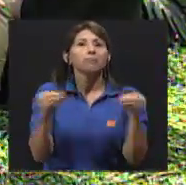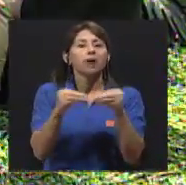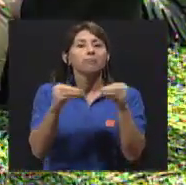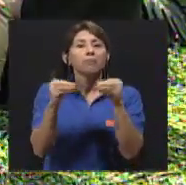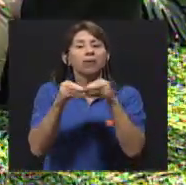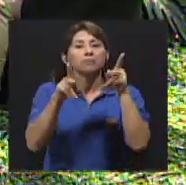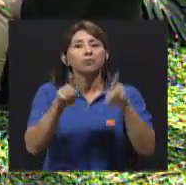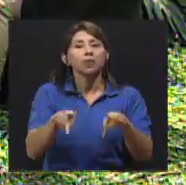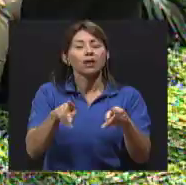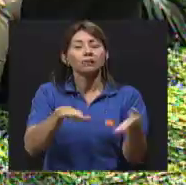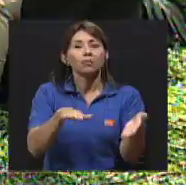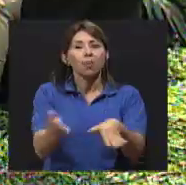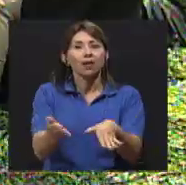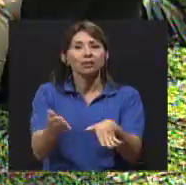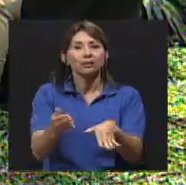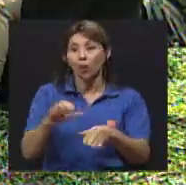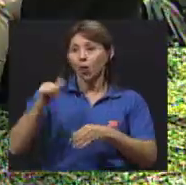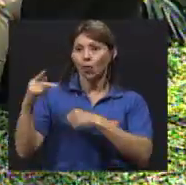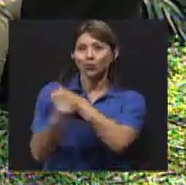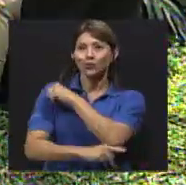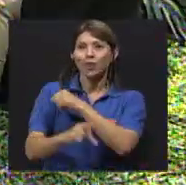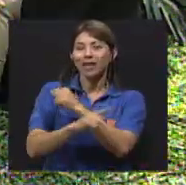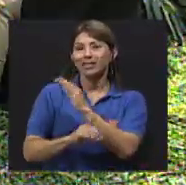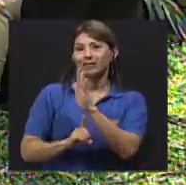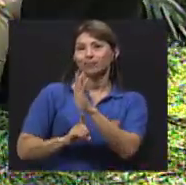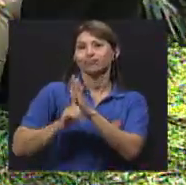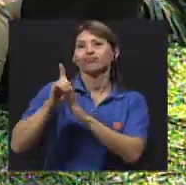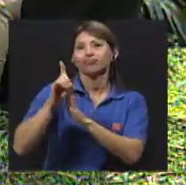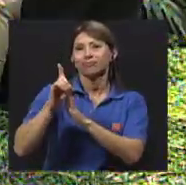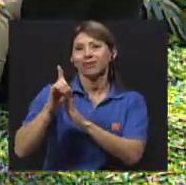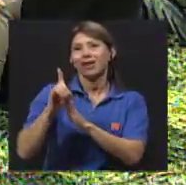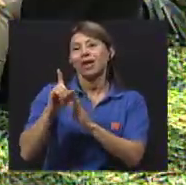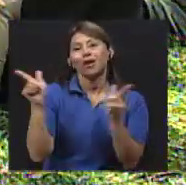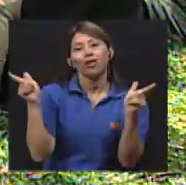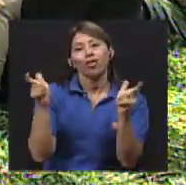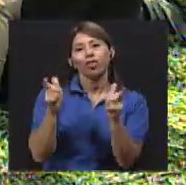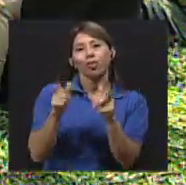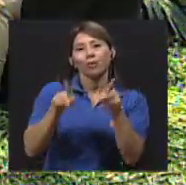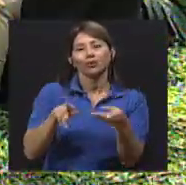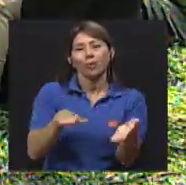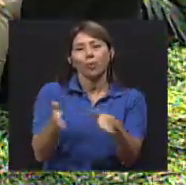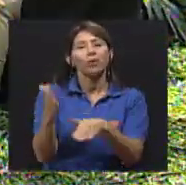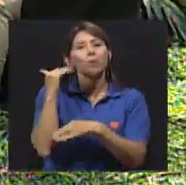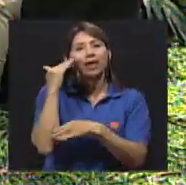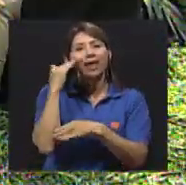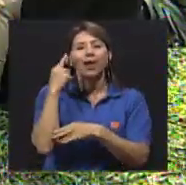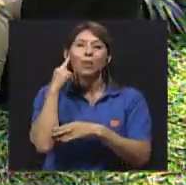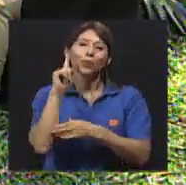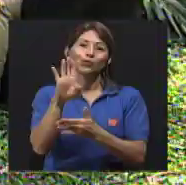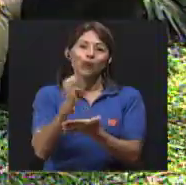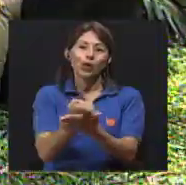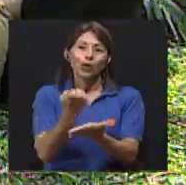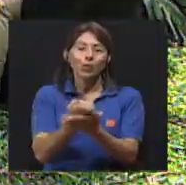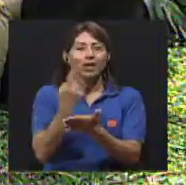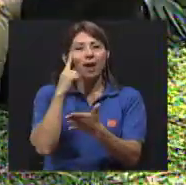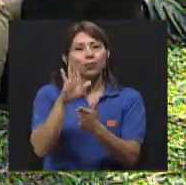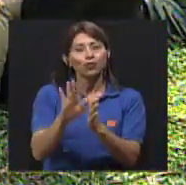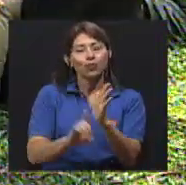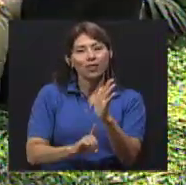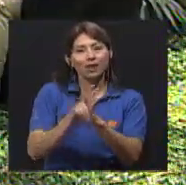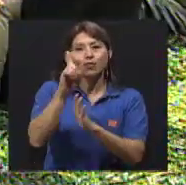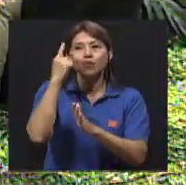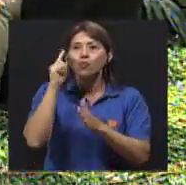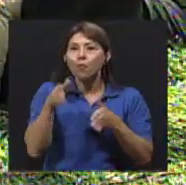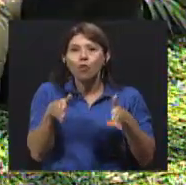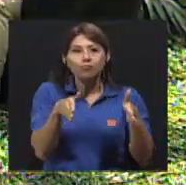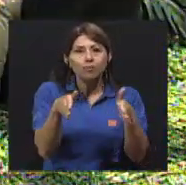mortalidad de peatones. ¿Por qué razón? Por su infraestructura, por su economía, porque tienen desarrollo. Pero en estos países de ingresos